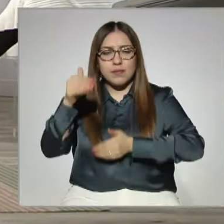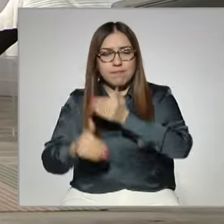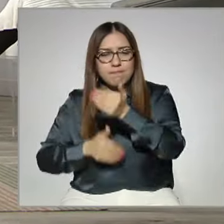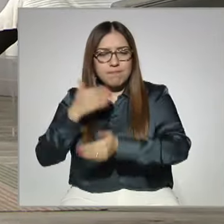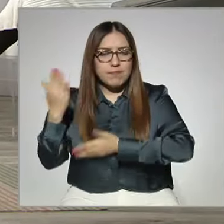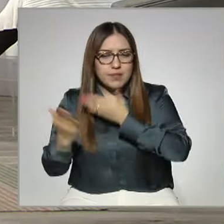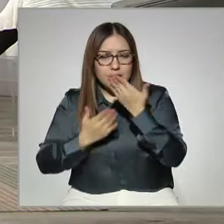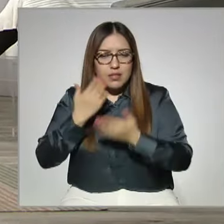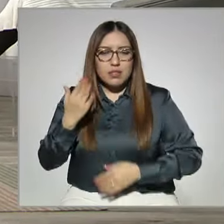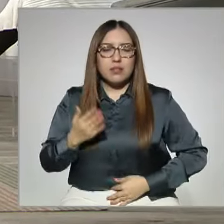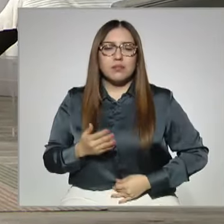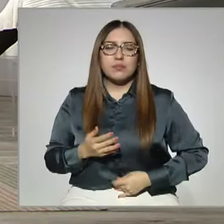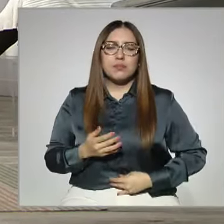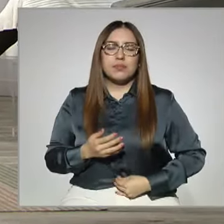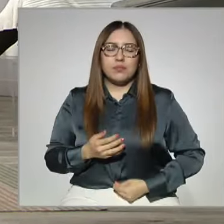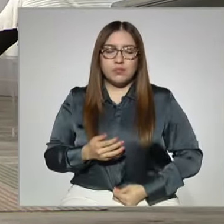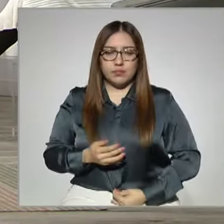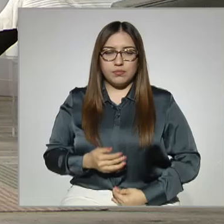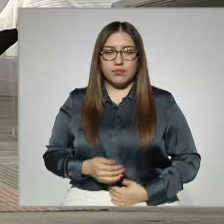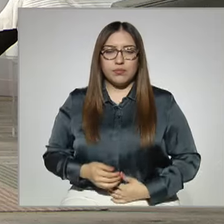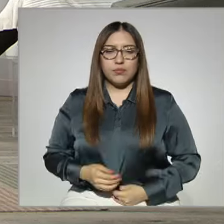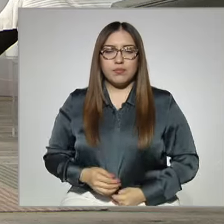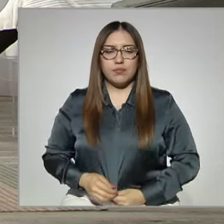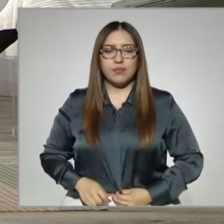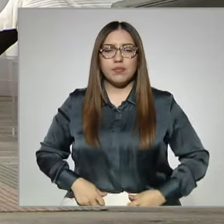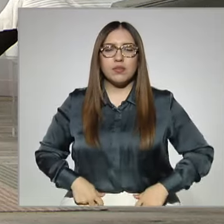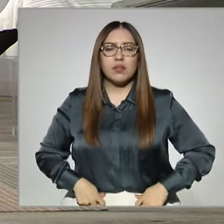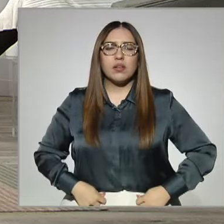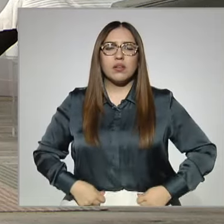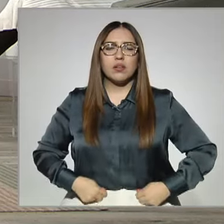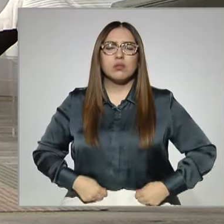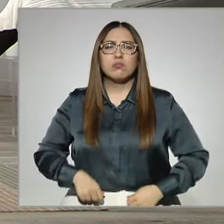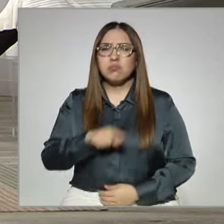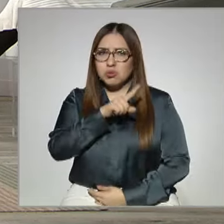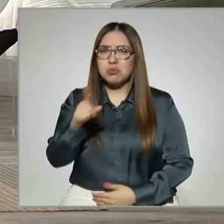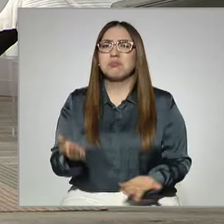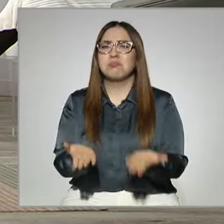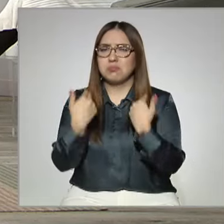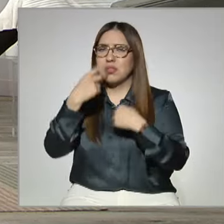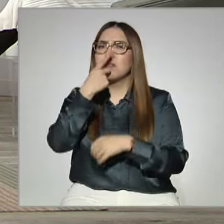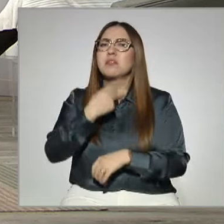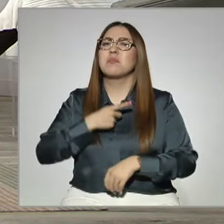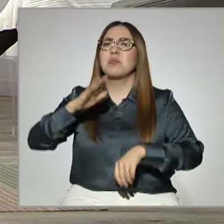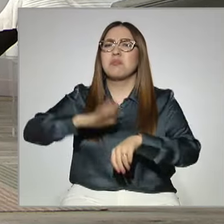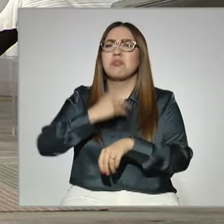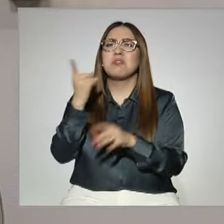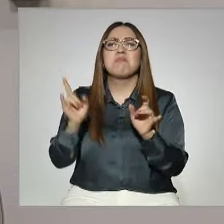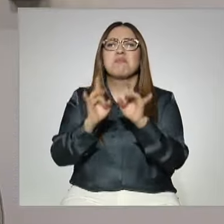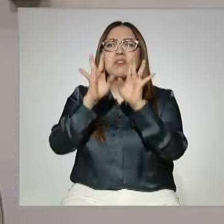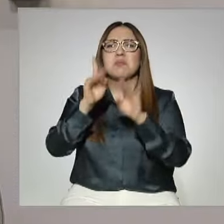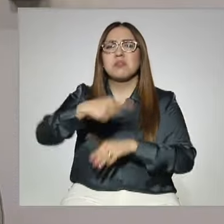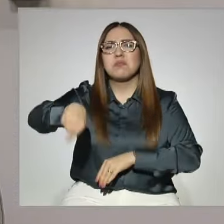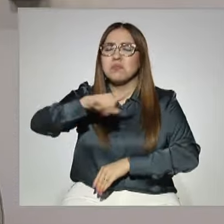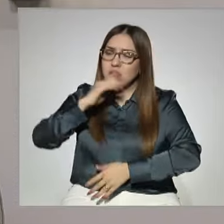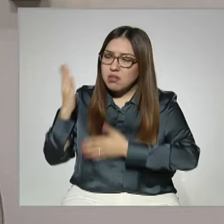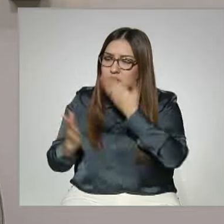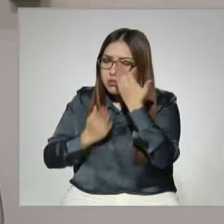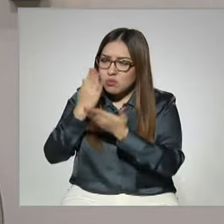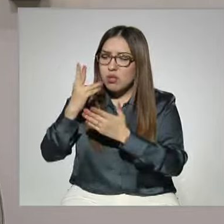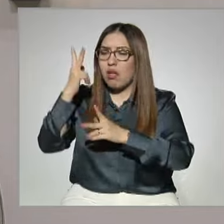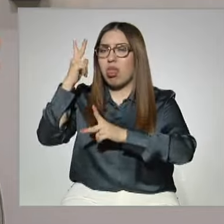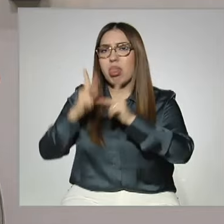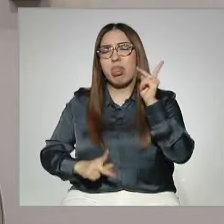si ustedes quieren en casa, compartirnos por qué en algún momento tuvieron que abandonar sus estudios, las razones que sean, por qué los quieren